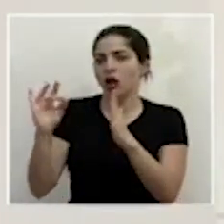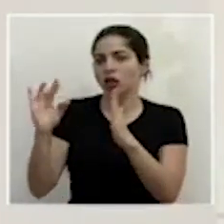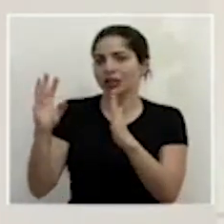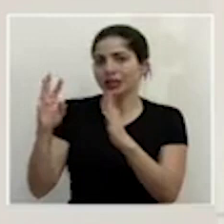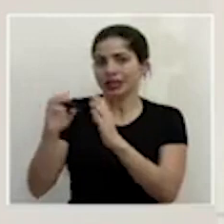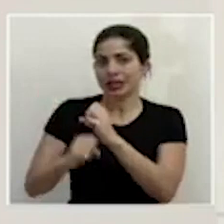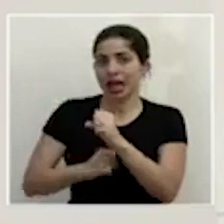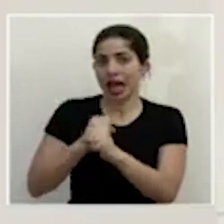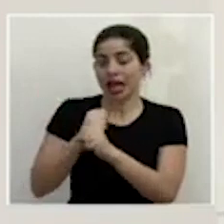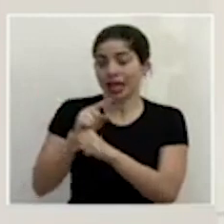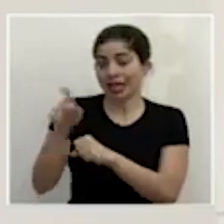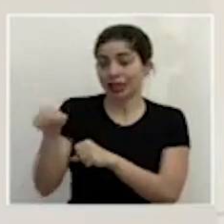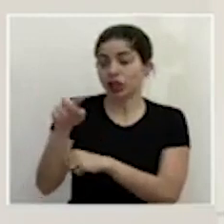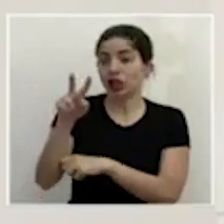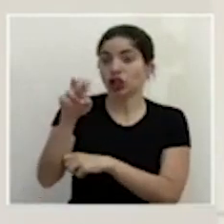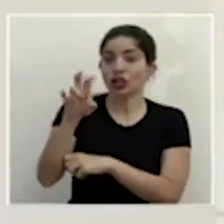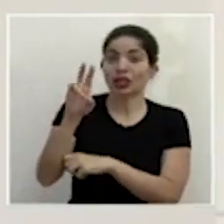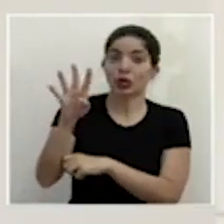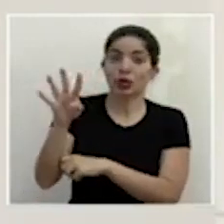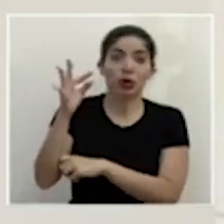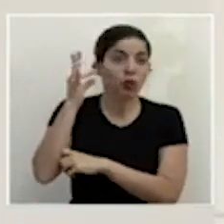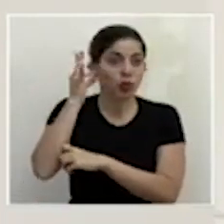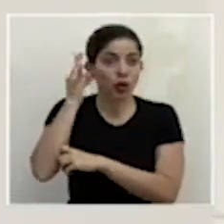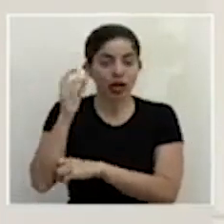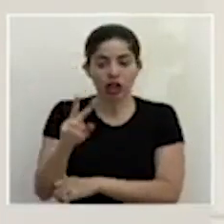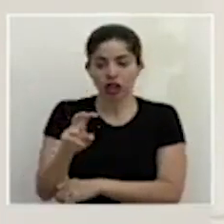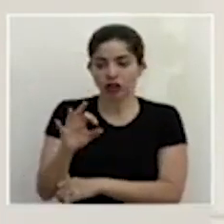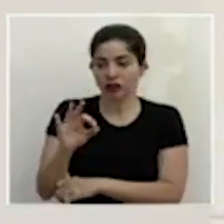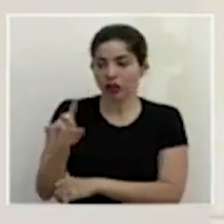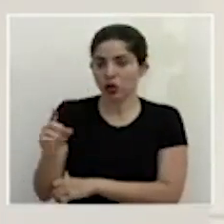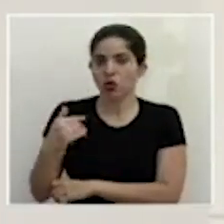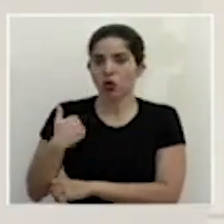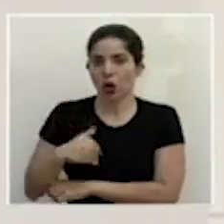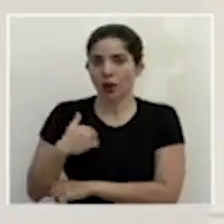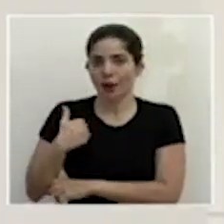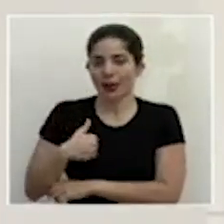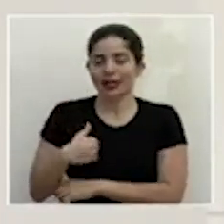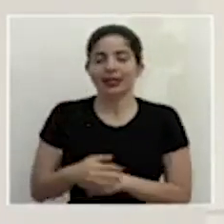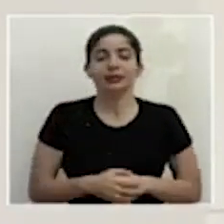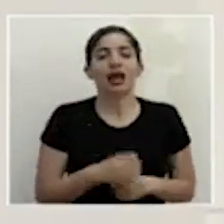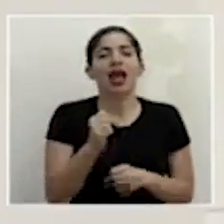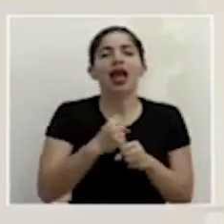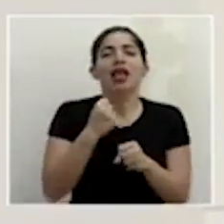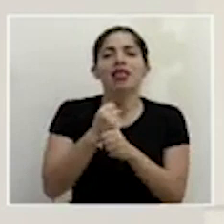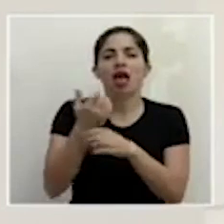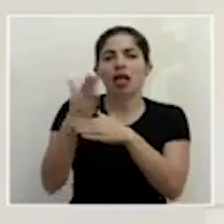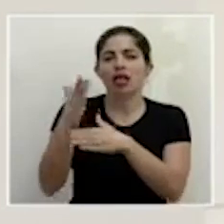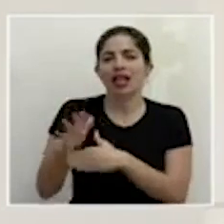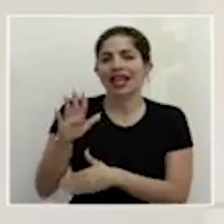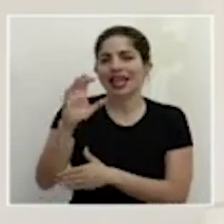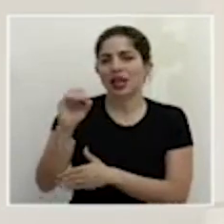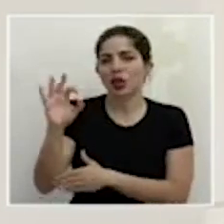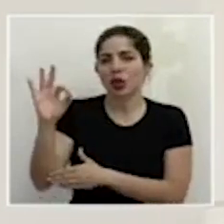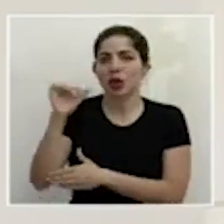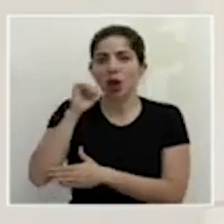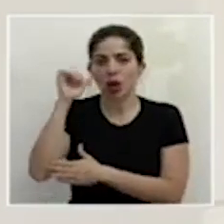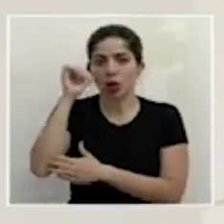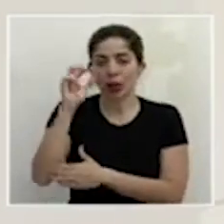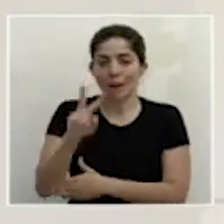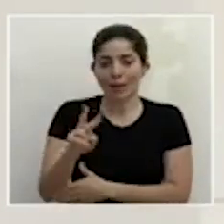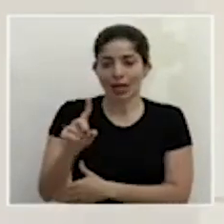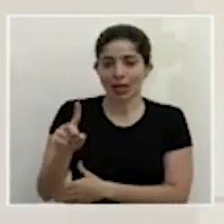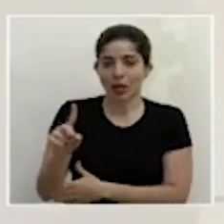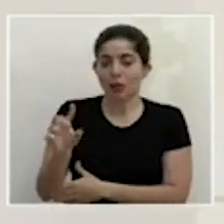de los cuales 274 son mujeres y 291 son hombres. Por edad tenemos 509 adultos, 29 personas